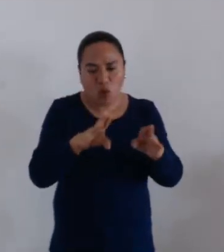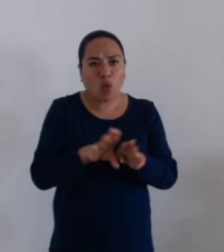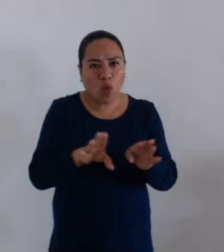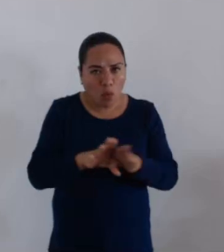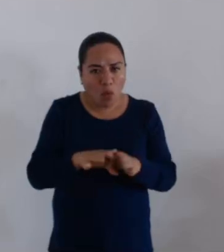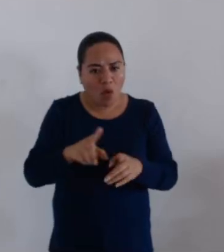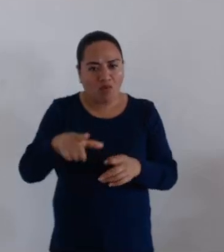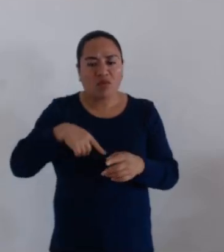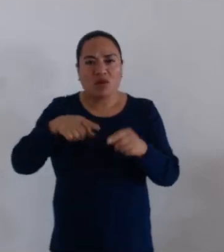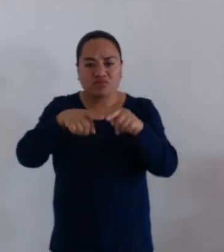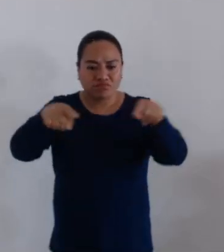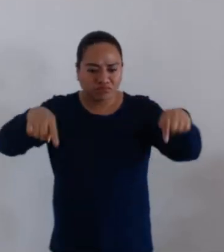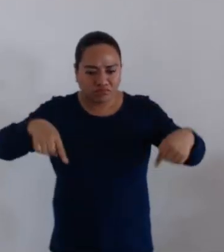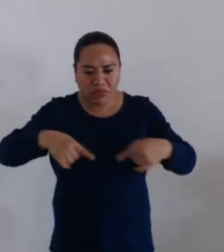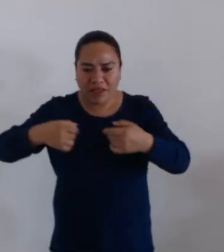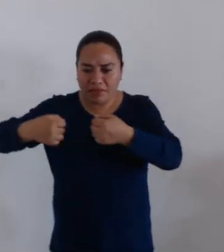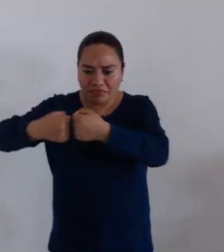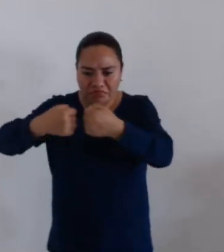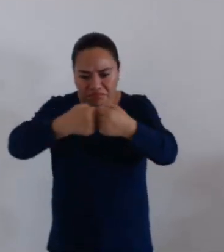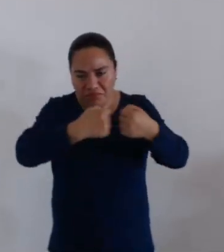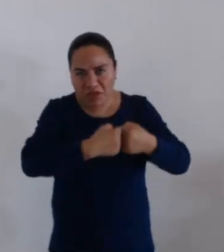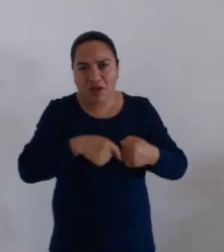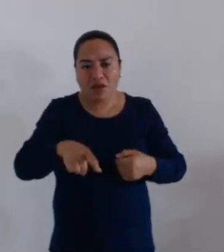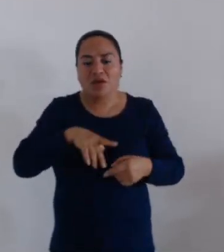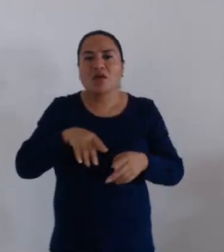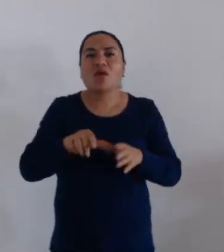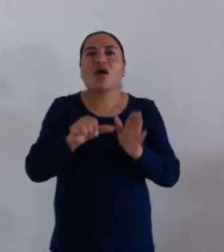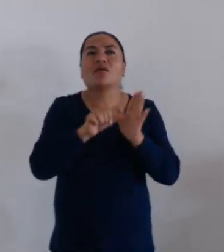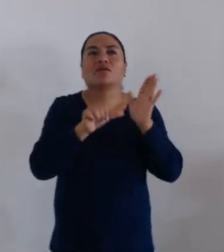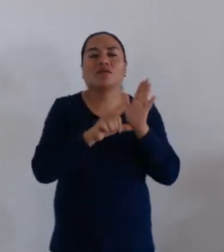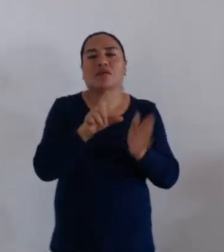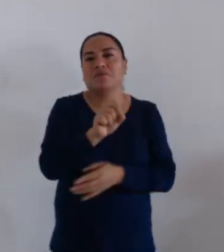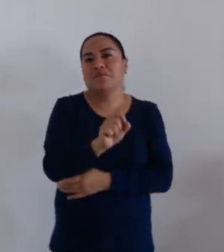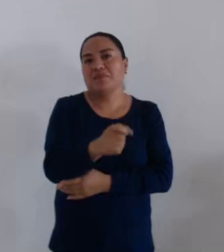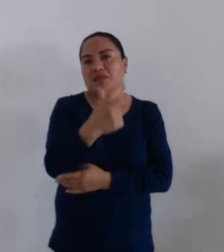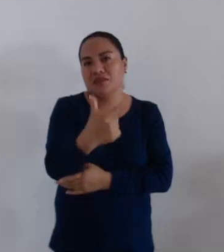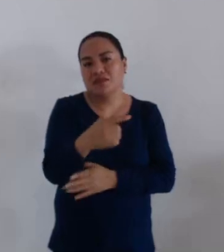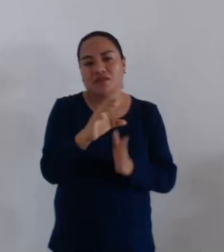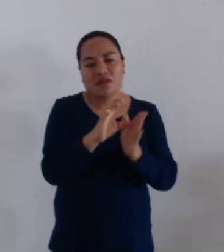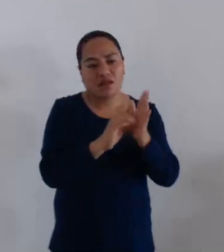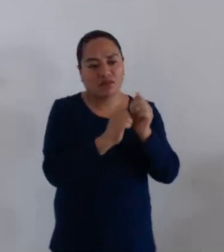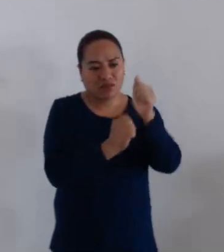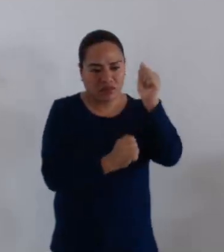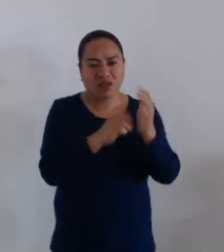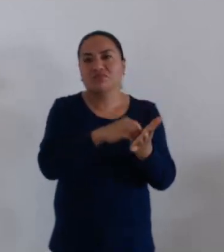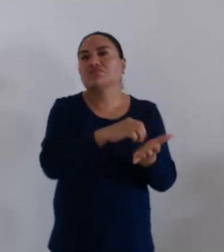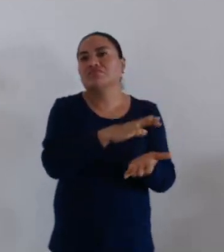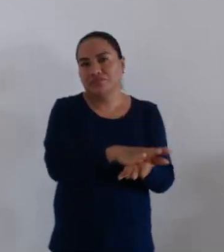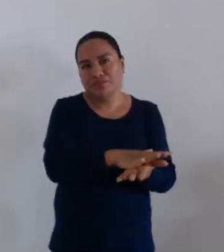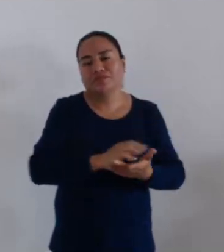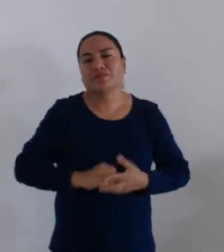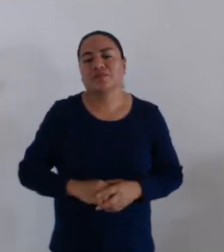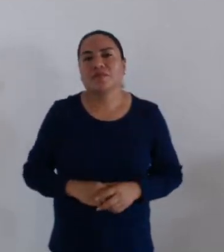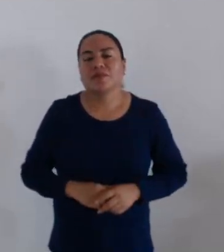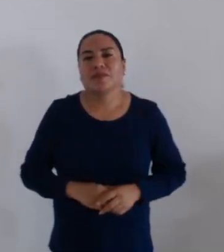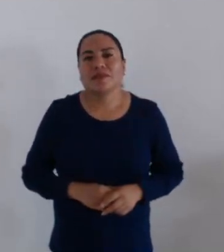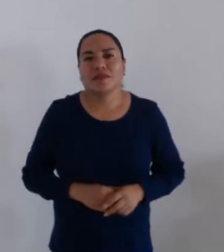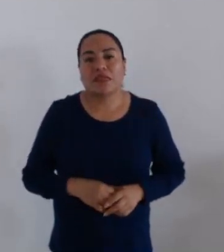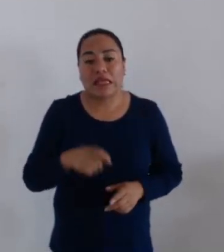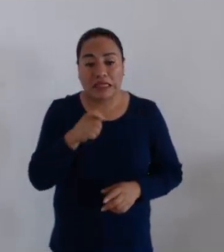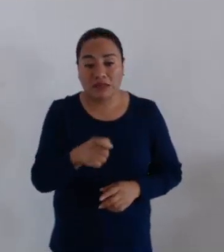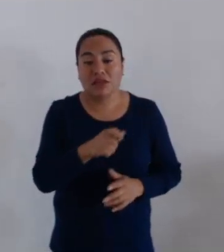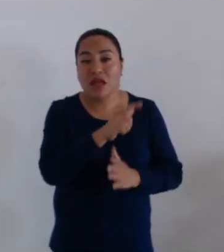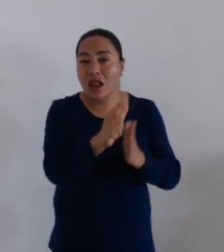incluso la propiedad, acorde también al artículo 27 constitucional. Es decir, este